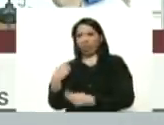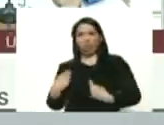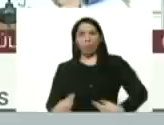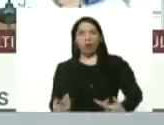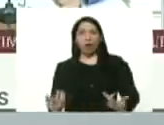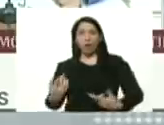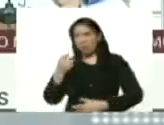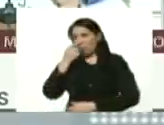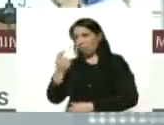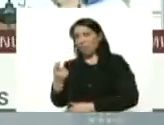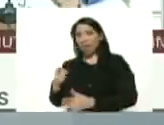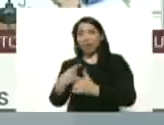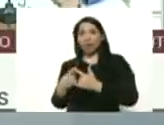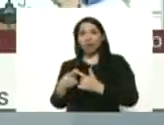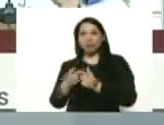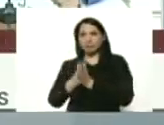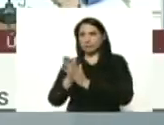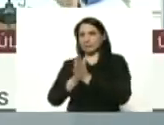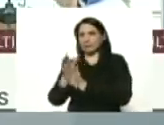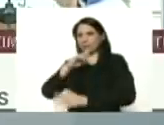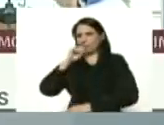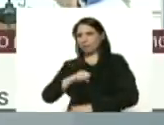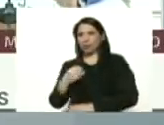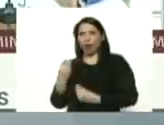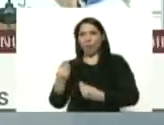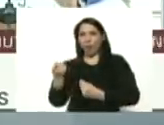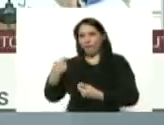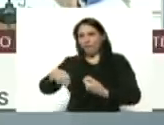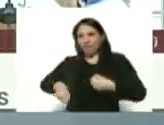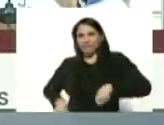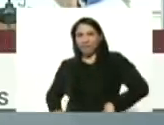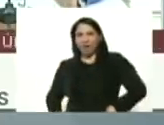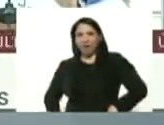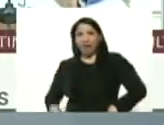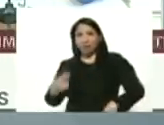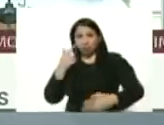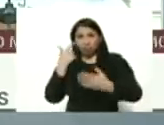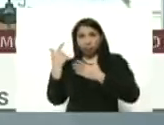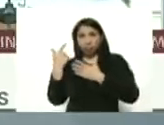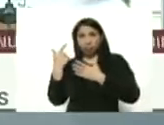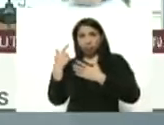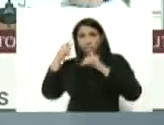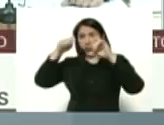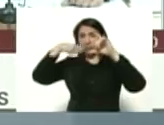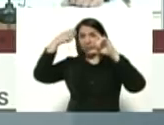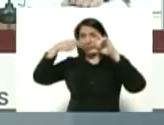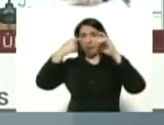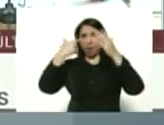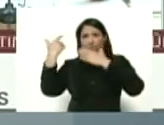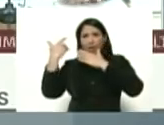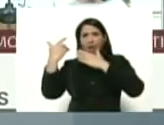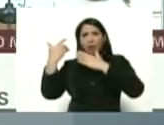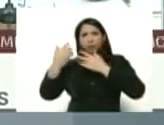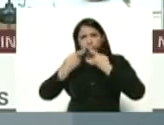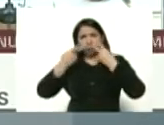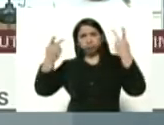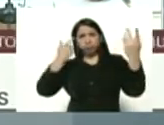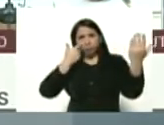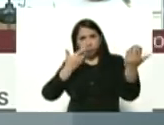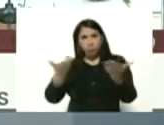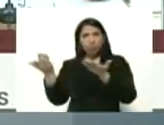superfluo ahí ustedes ven ahí están las imágenes vamos a ver este video quiero compartirlo con ustedes